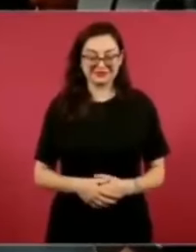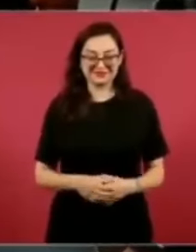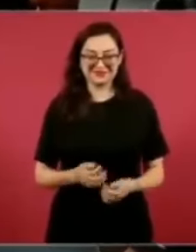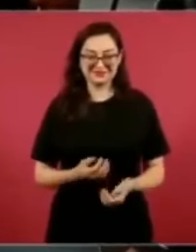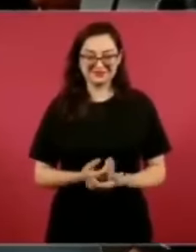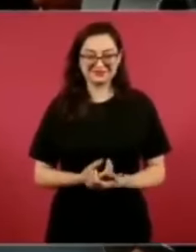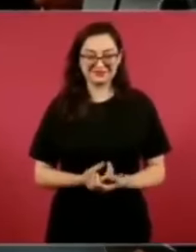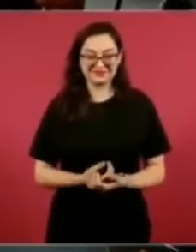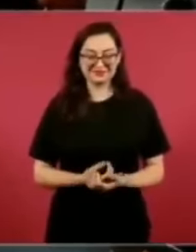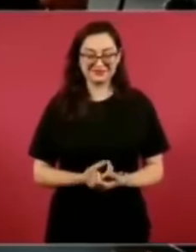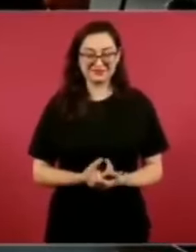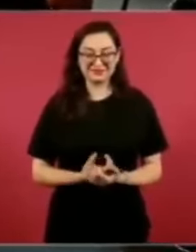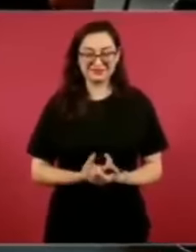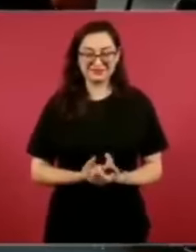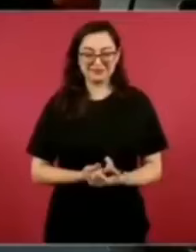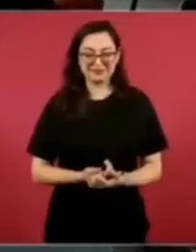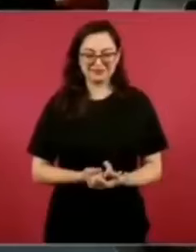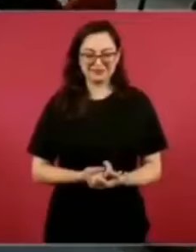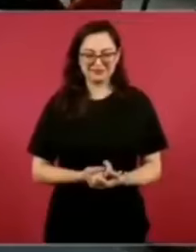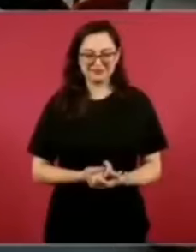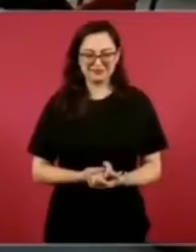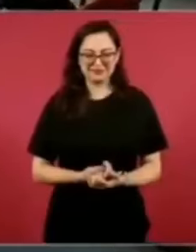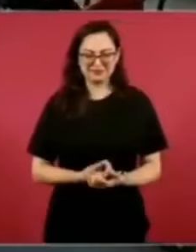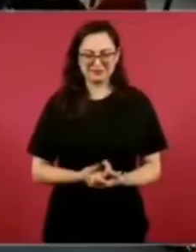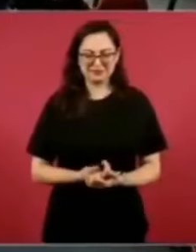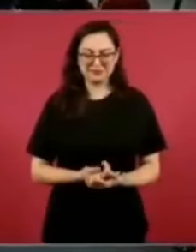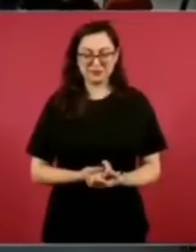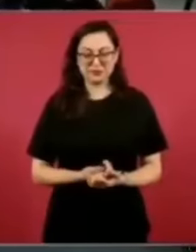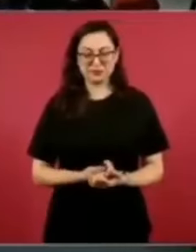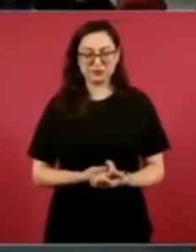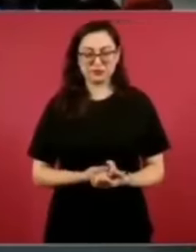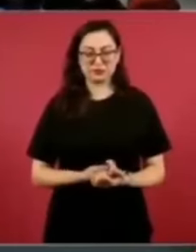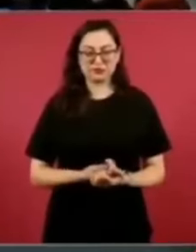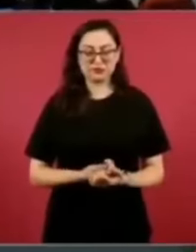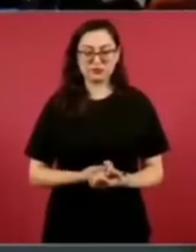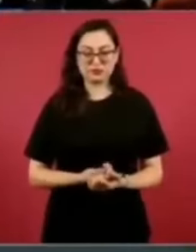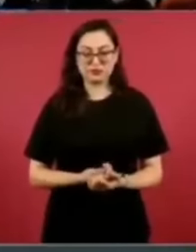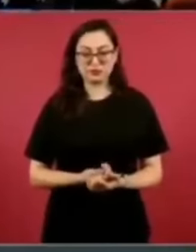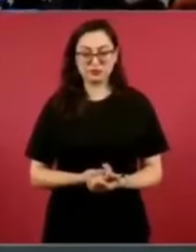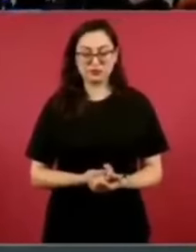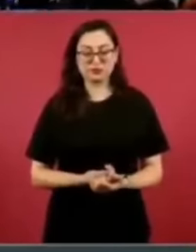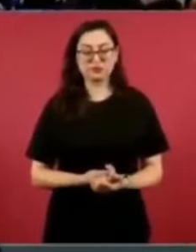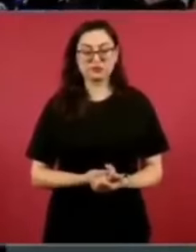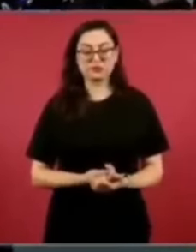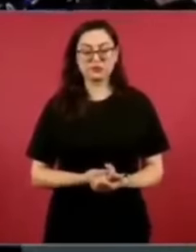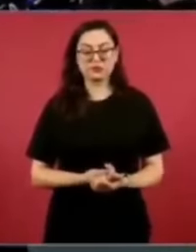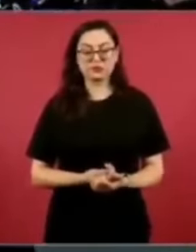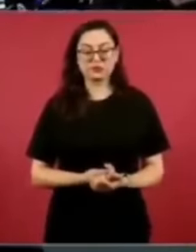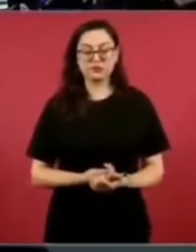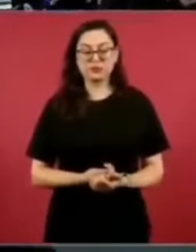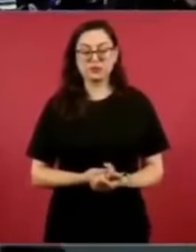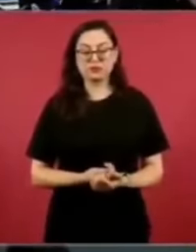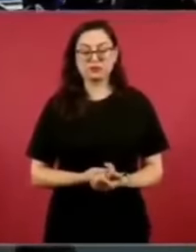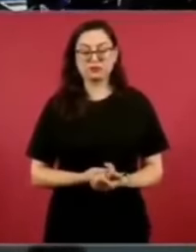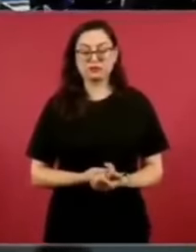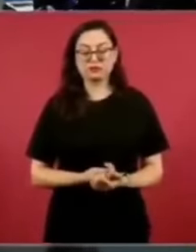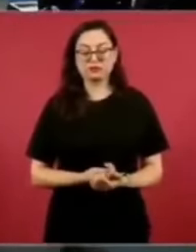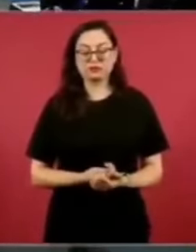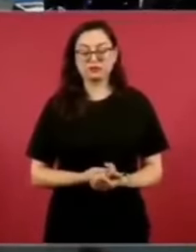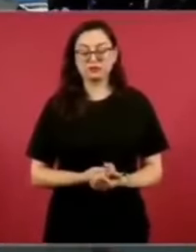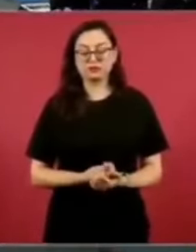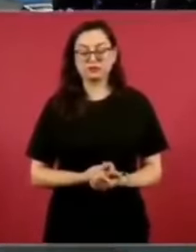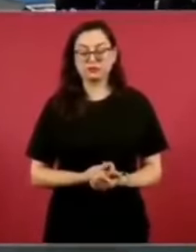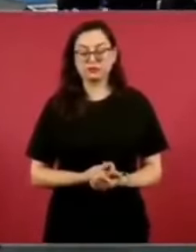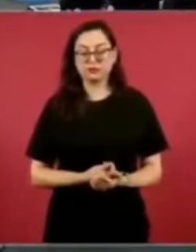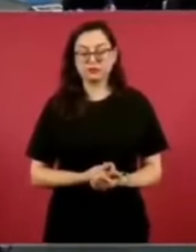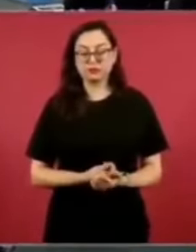Raúl Bringas Murelo, basado en el decreto de ocupación temporal de los tramos que tenía